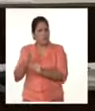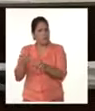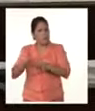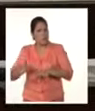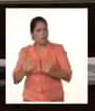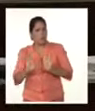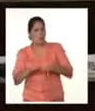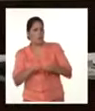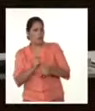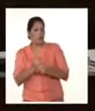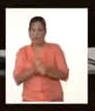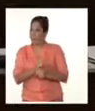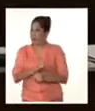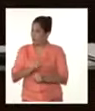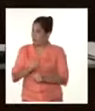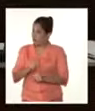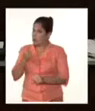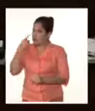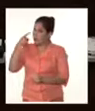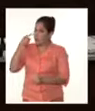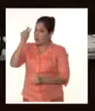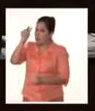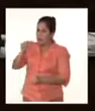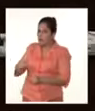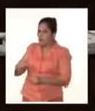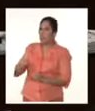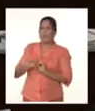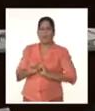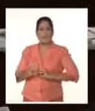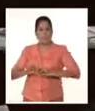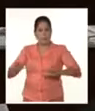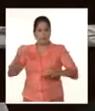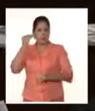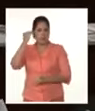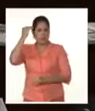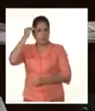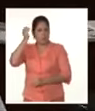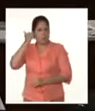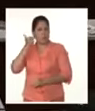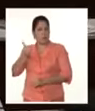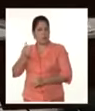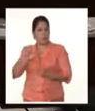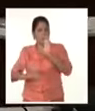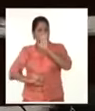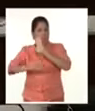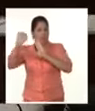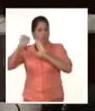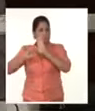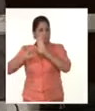circunstancias. Hemos apreciado personas que se han dispuesto a superar la adversidad y lo han logrado.